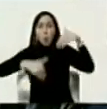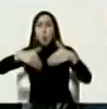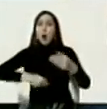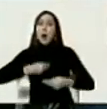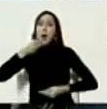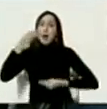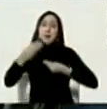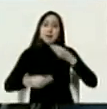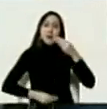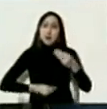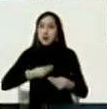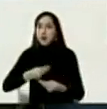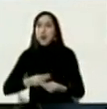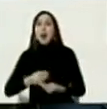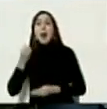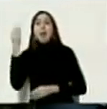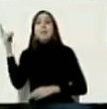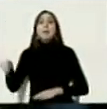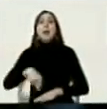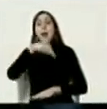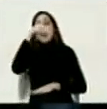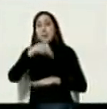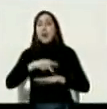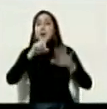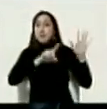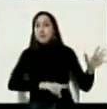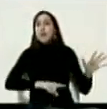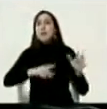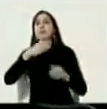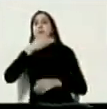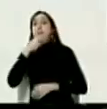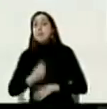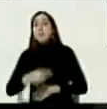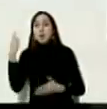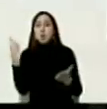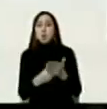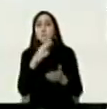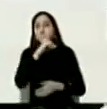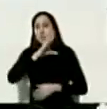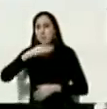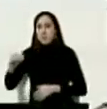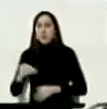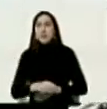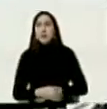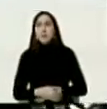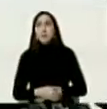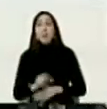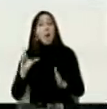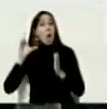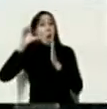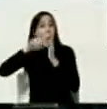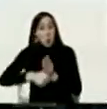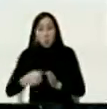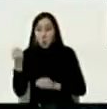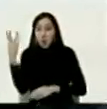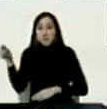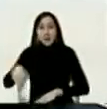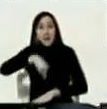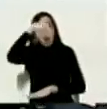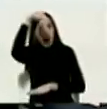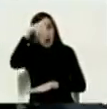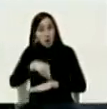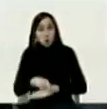para la asamblea nacional el 6 de diciembre del 2020 y luego la asamblea nacional una vez